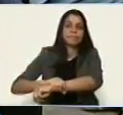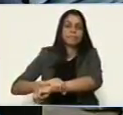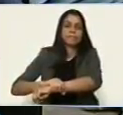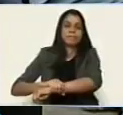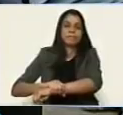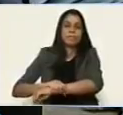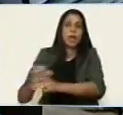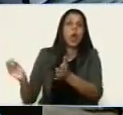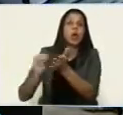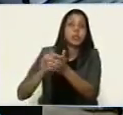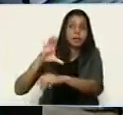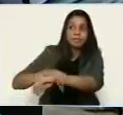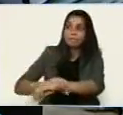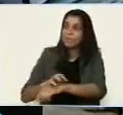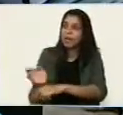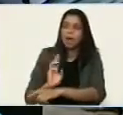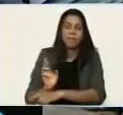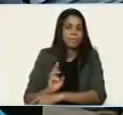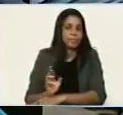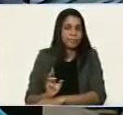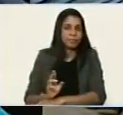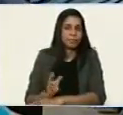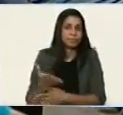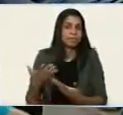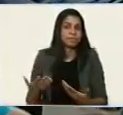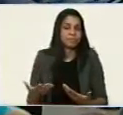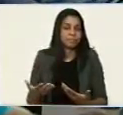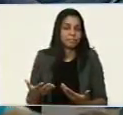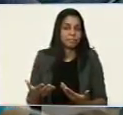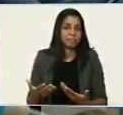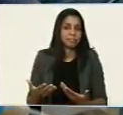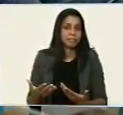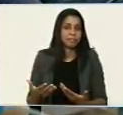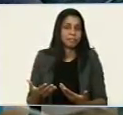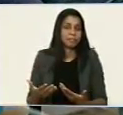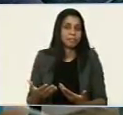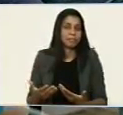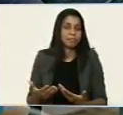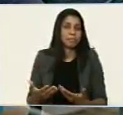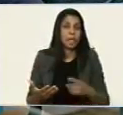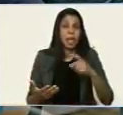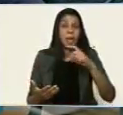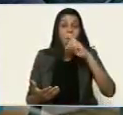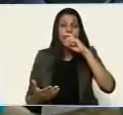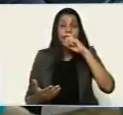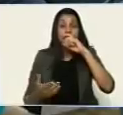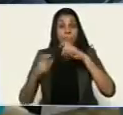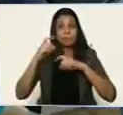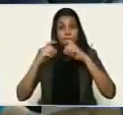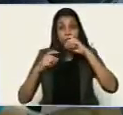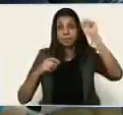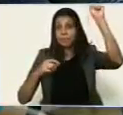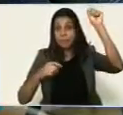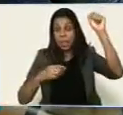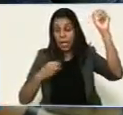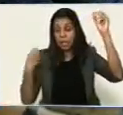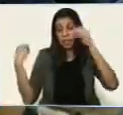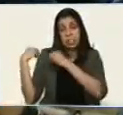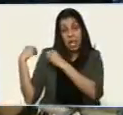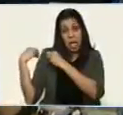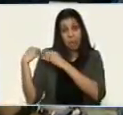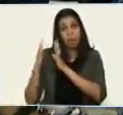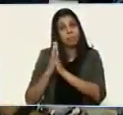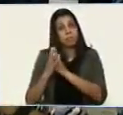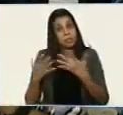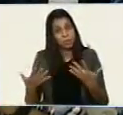Vuelve preso de manera inmediata. Y es atendiendo el llamado que hizo nuestro compañero, Presidente Nicolás Maduro, para